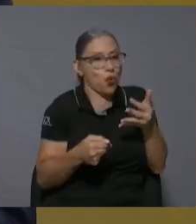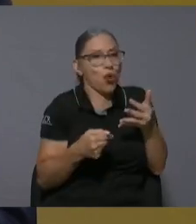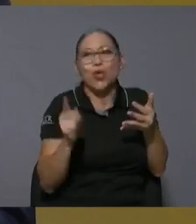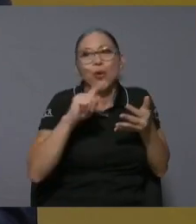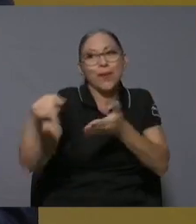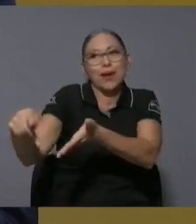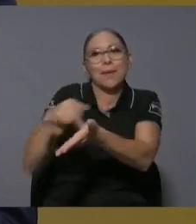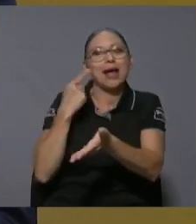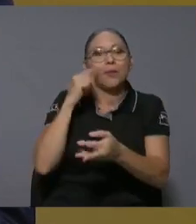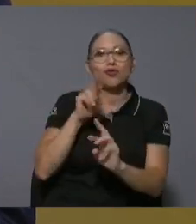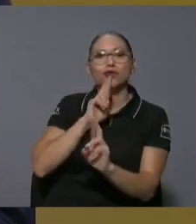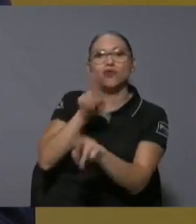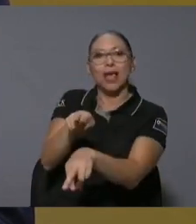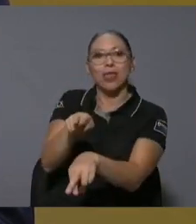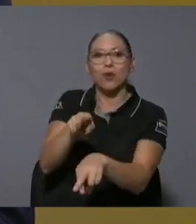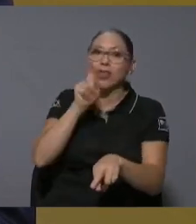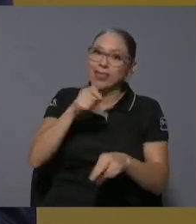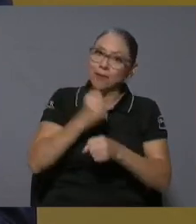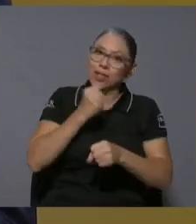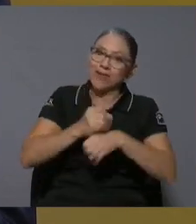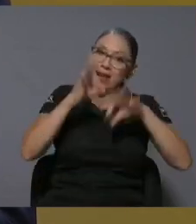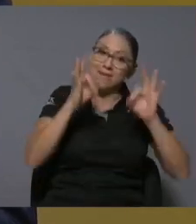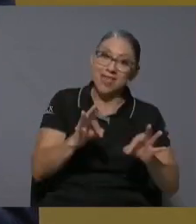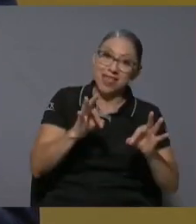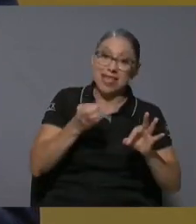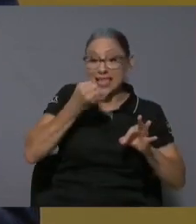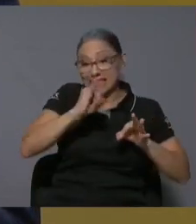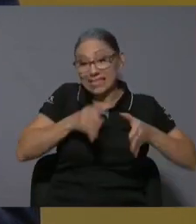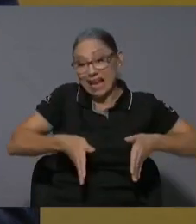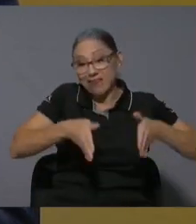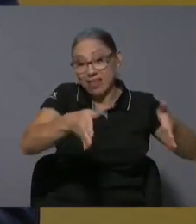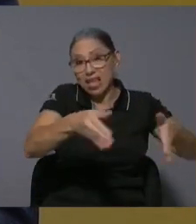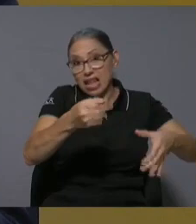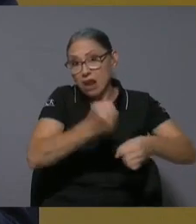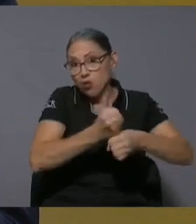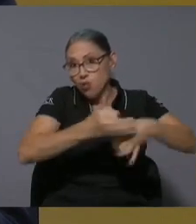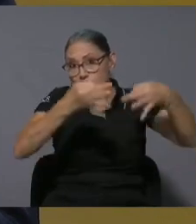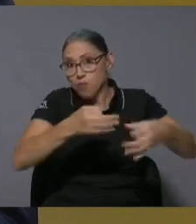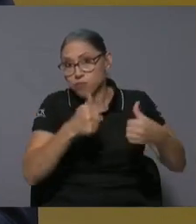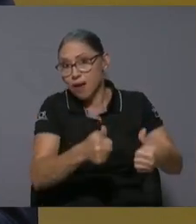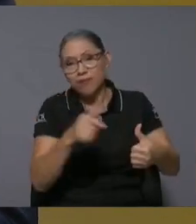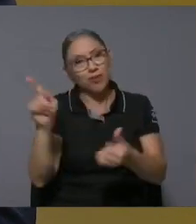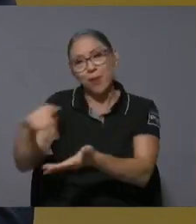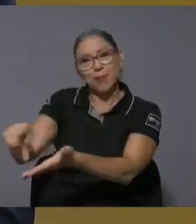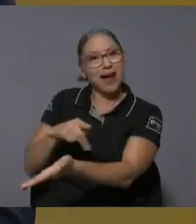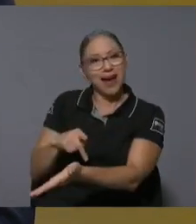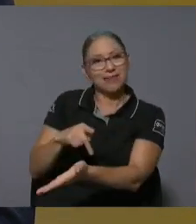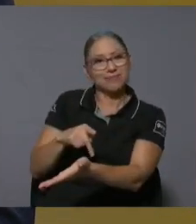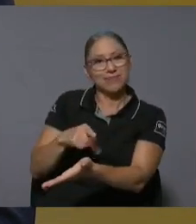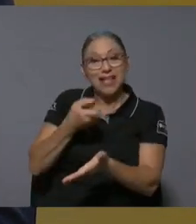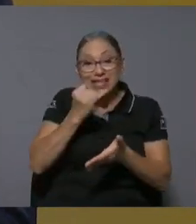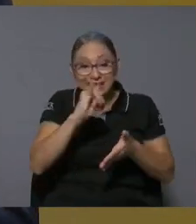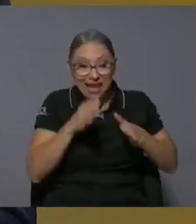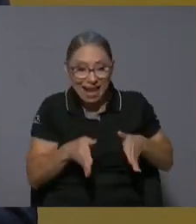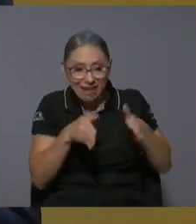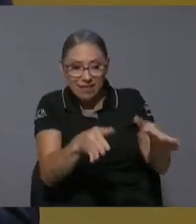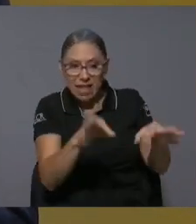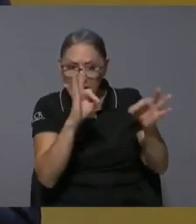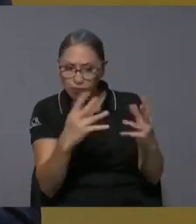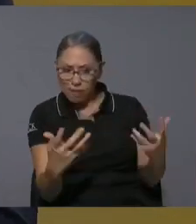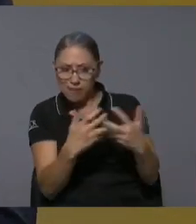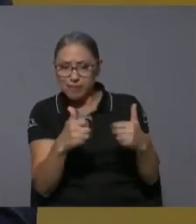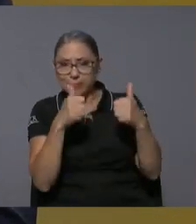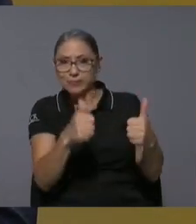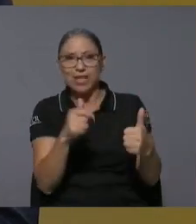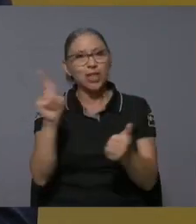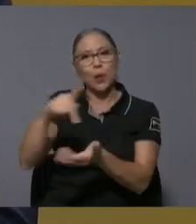carretera no está operando no me pagan verdad si la carretera no está en buenos indicadores no me pagan y esto tiene aquí